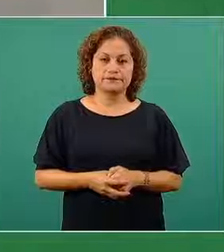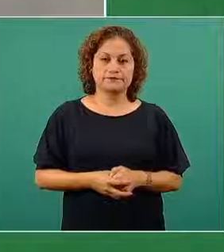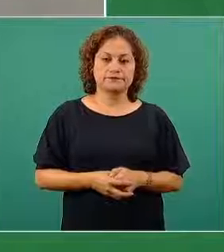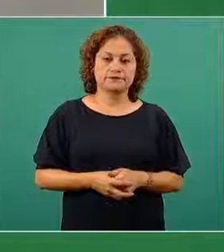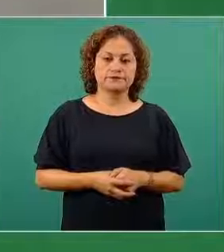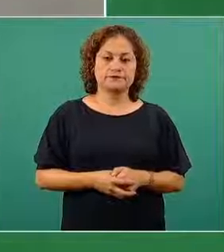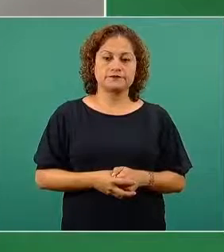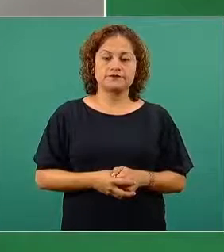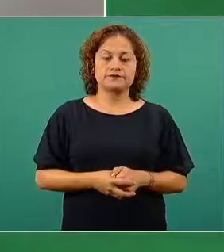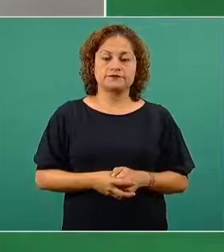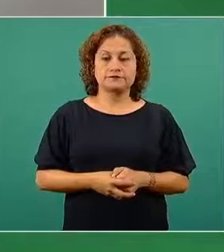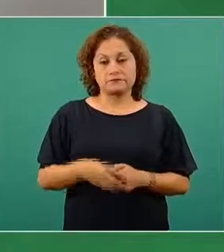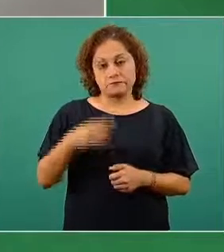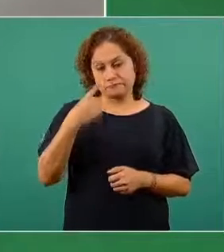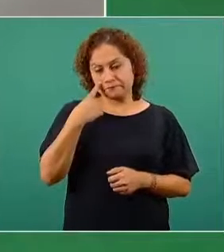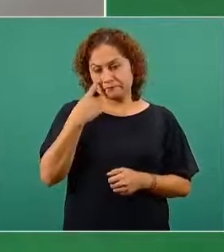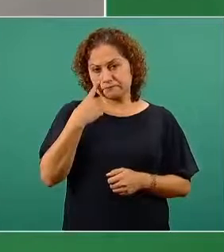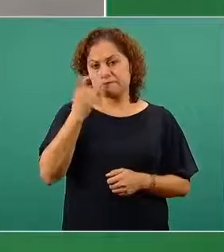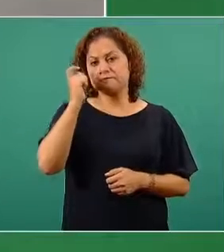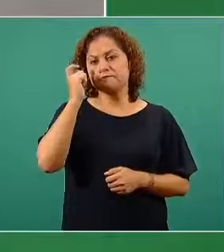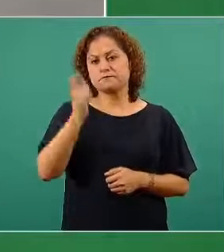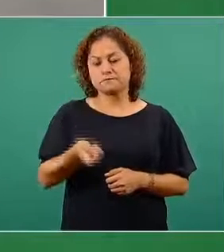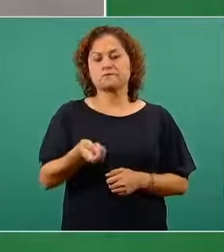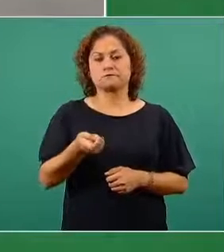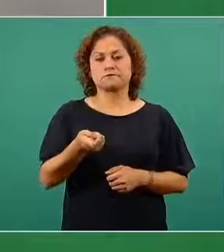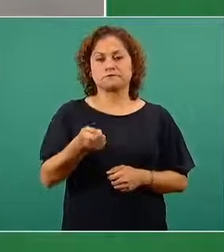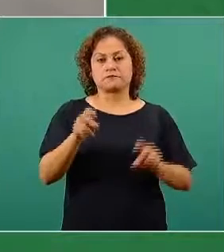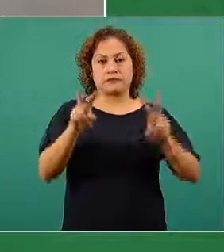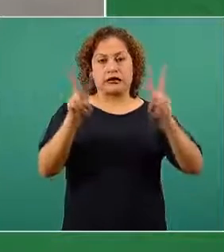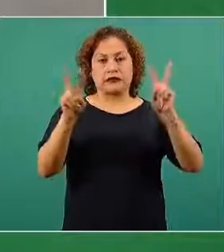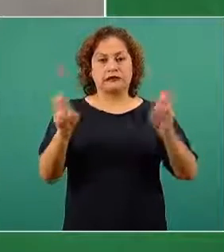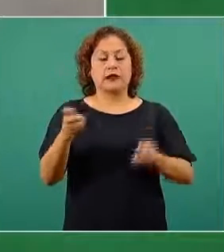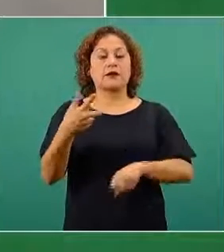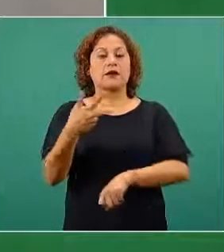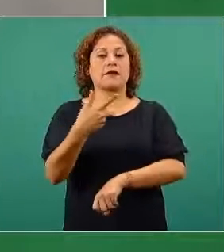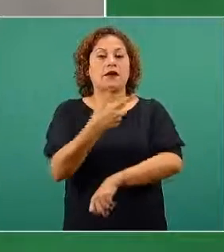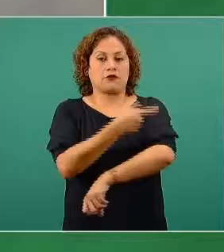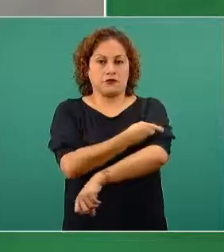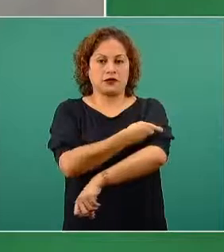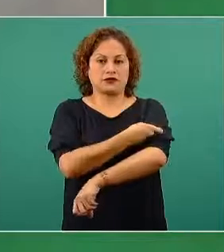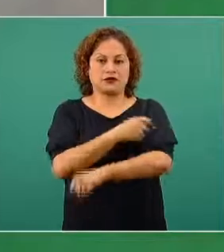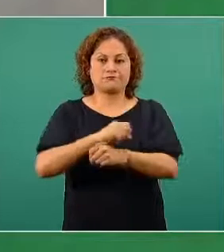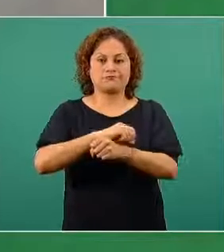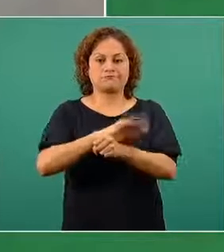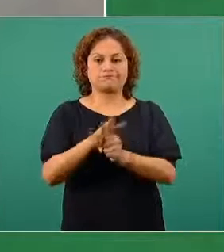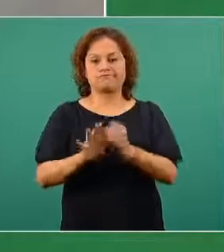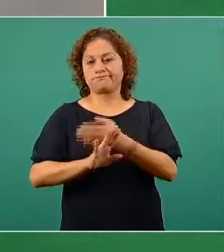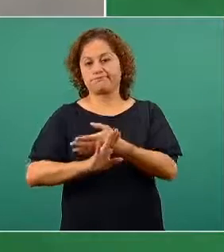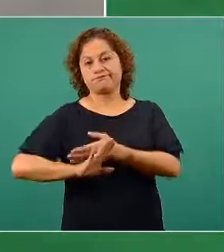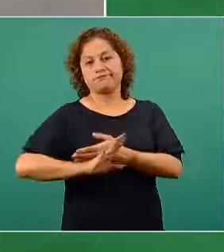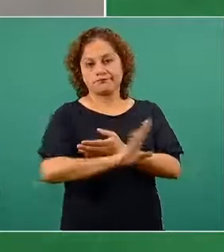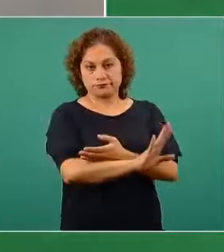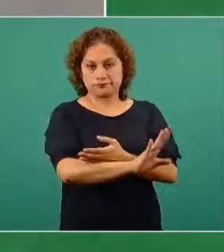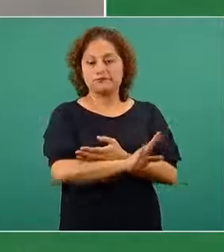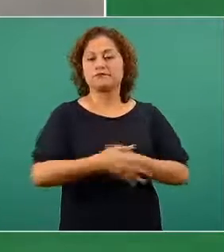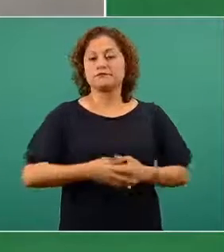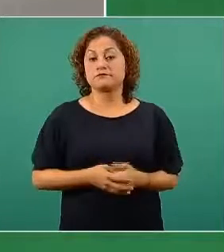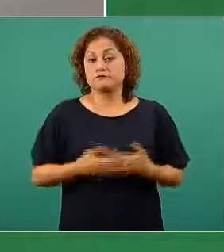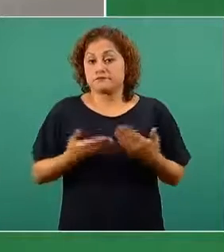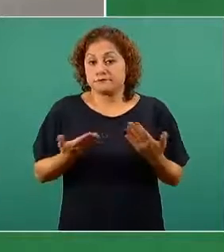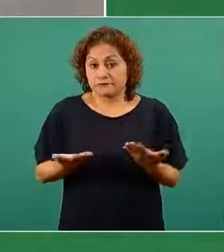El avance diario de la Estrategia Nacional de Vacunación contra el Virus ASCOV-2 ahora nos